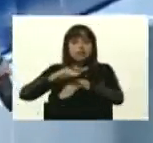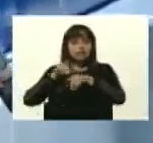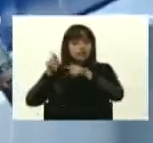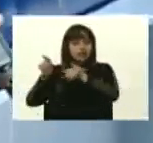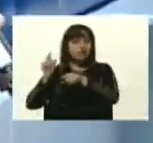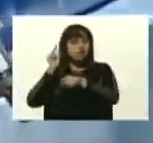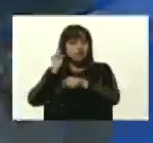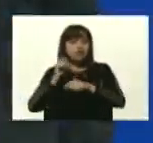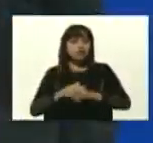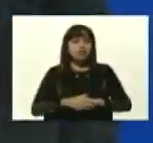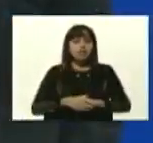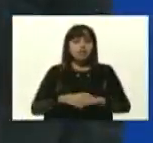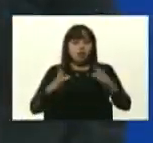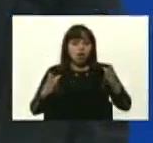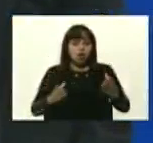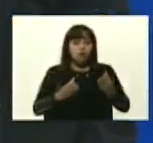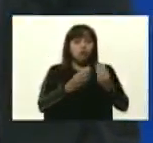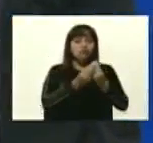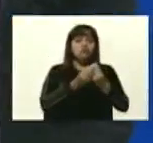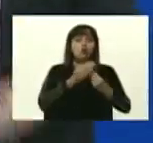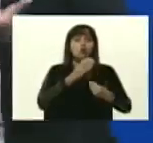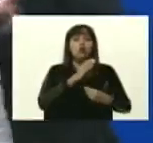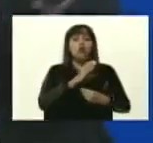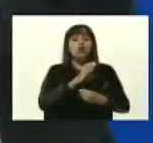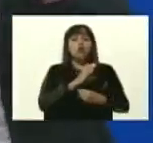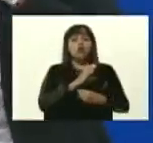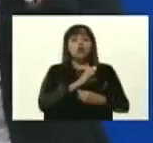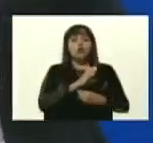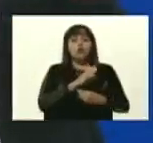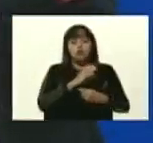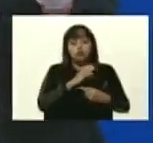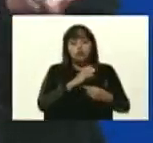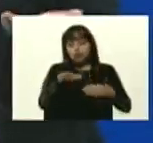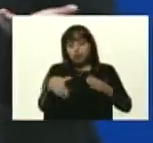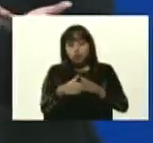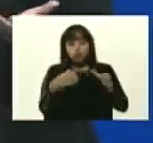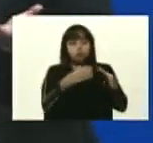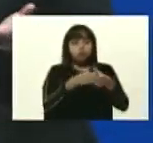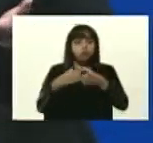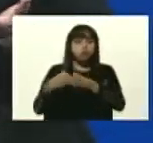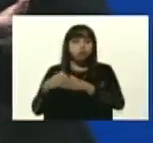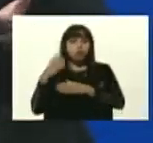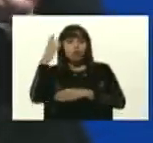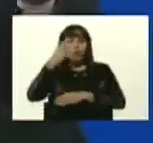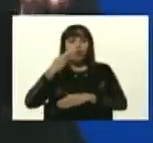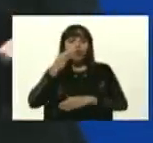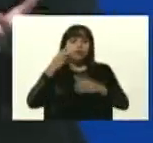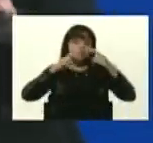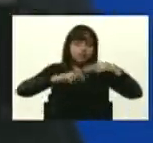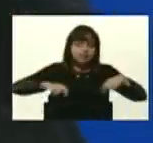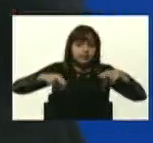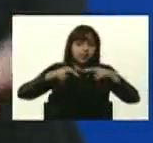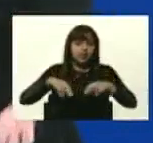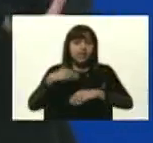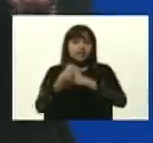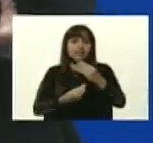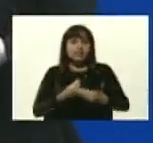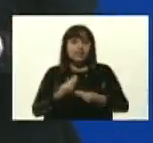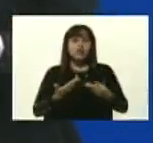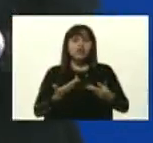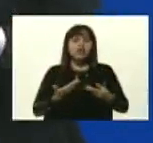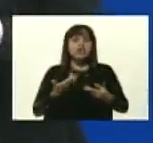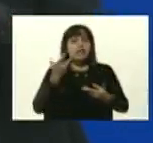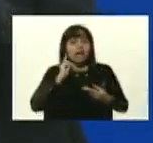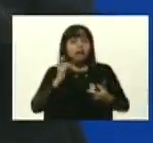del presidente Juan Blanco. Y, por supuesto, agradecer a nuestro equipo de jóvenes investigadores que están muy bien